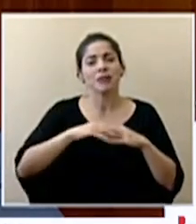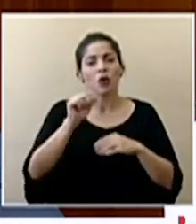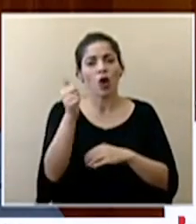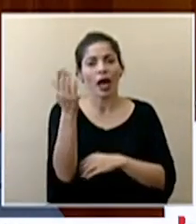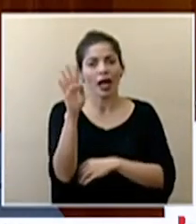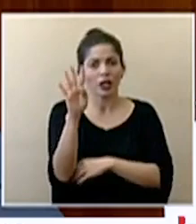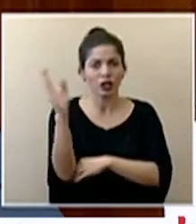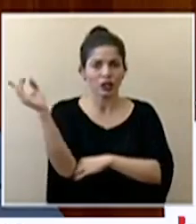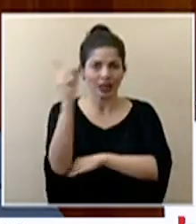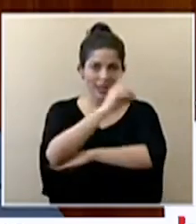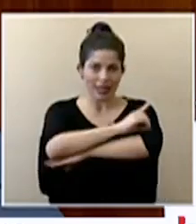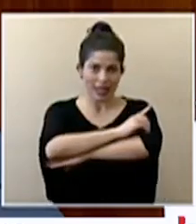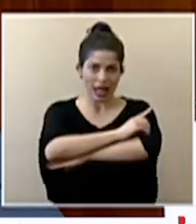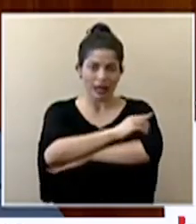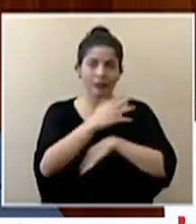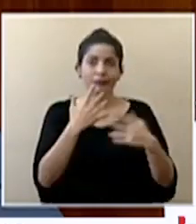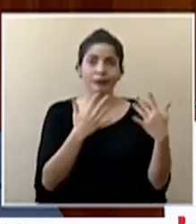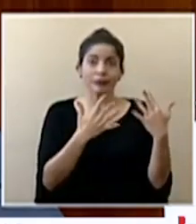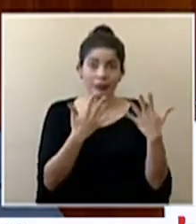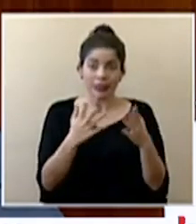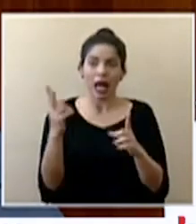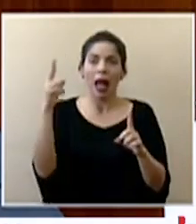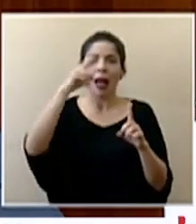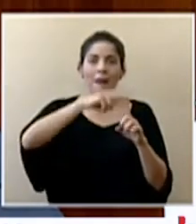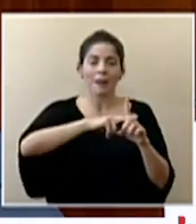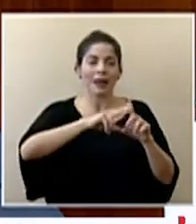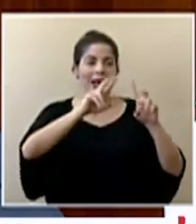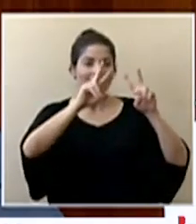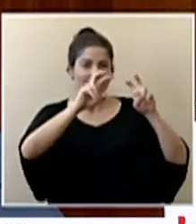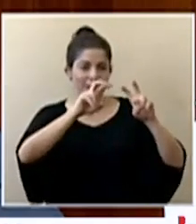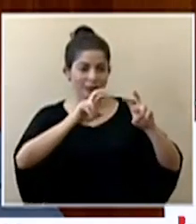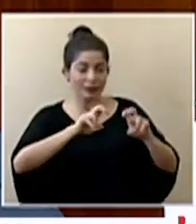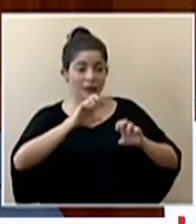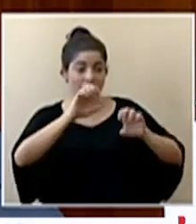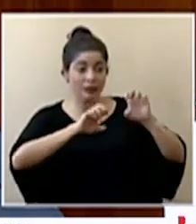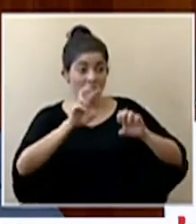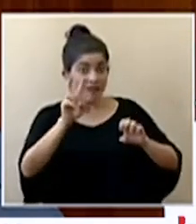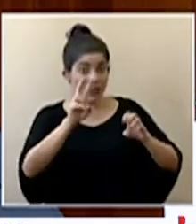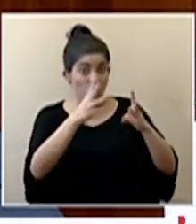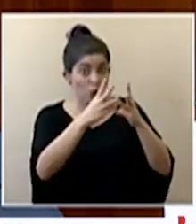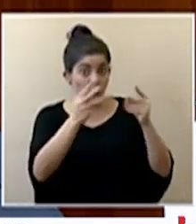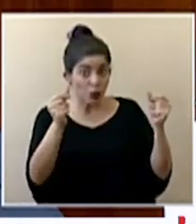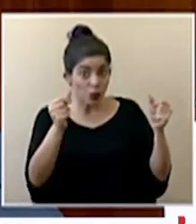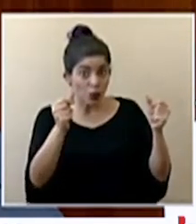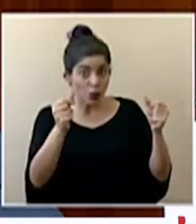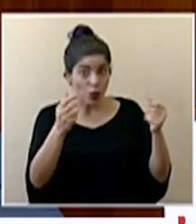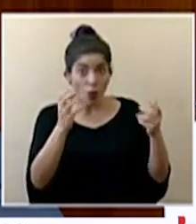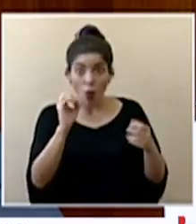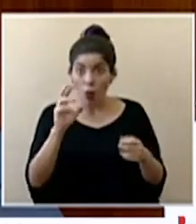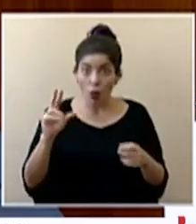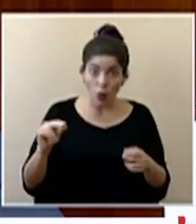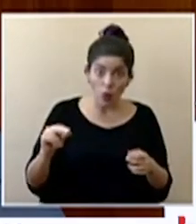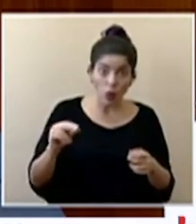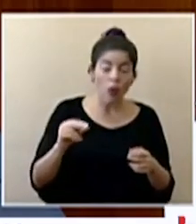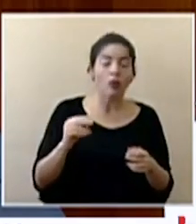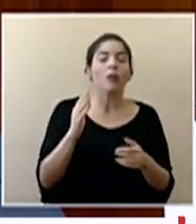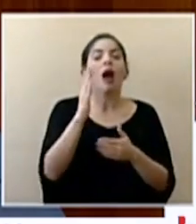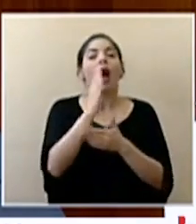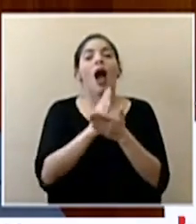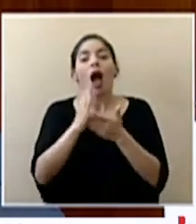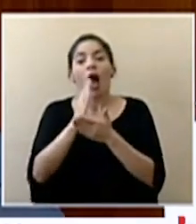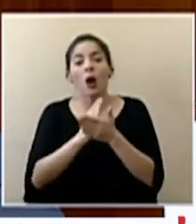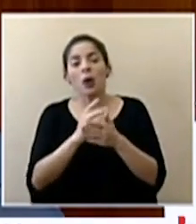días para hacerles los test las pruebas para evaluar si ya el virus no está presente en algunos casos hemos